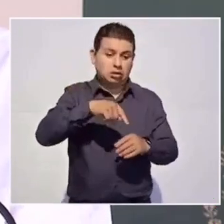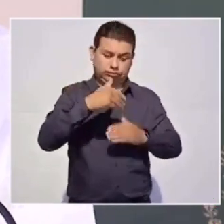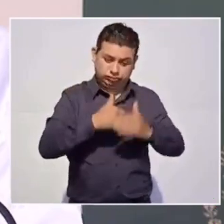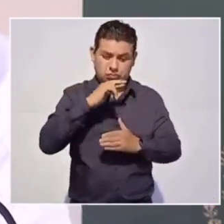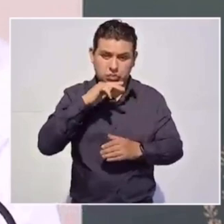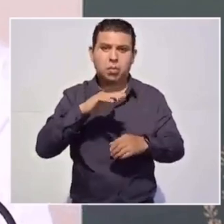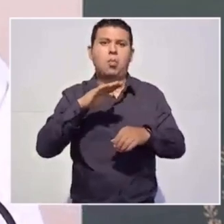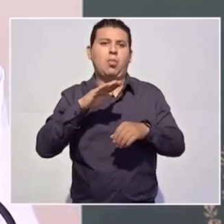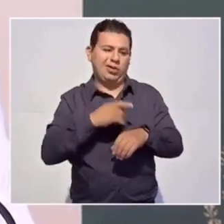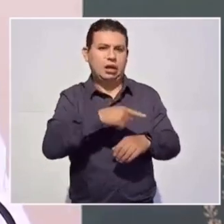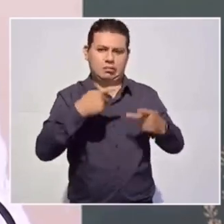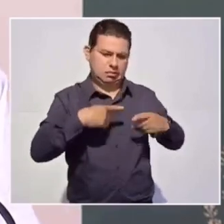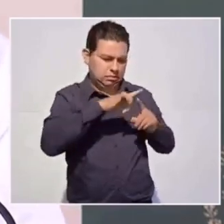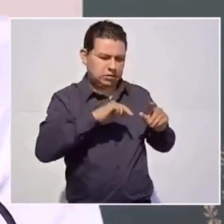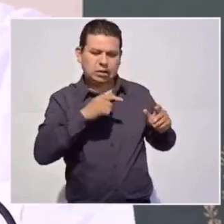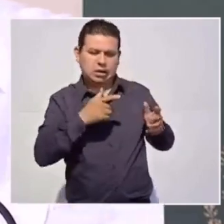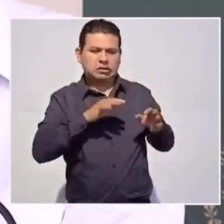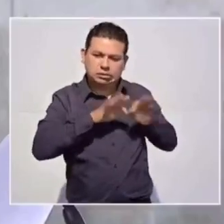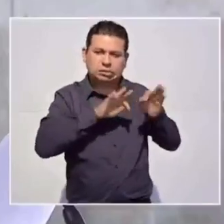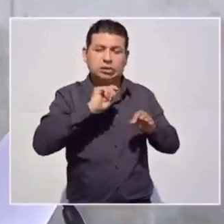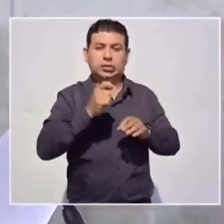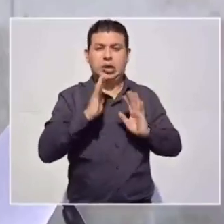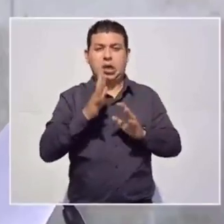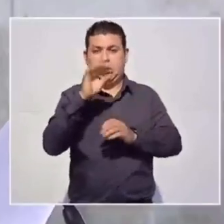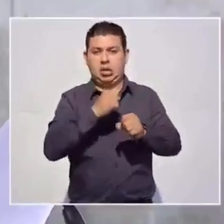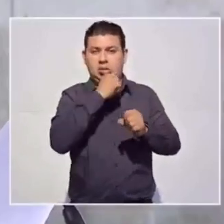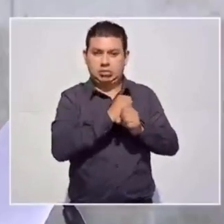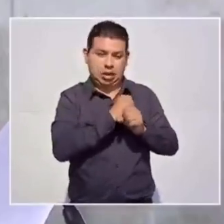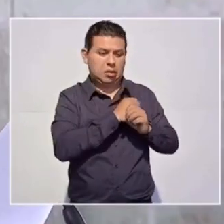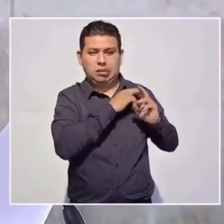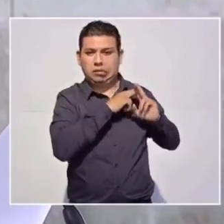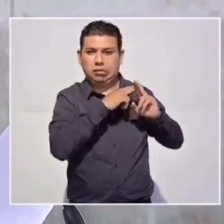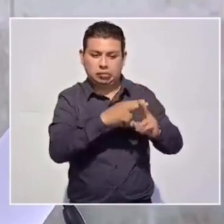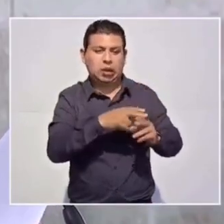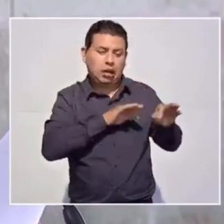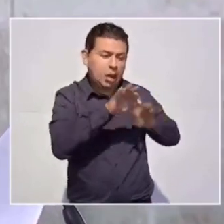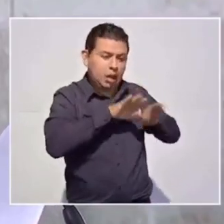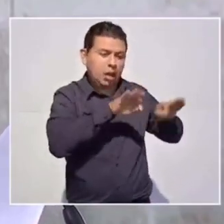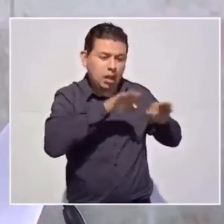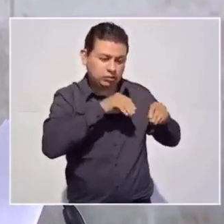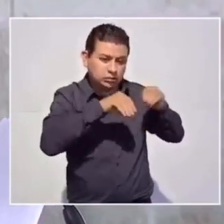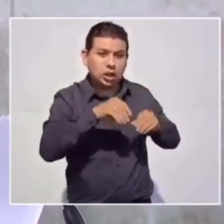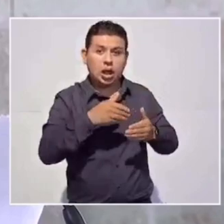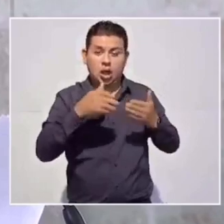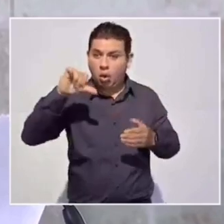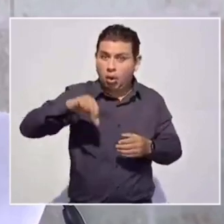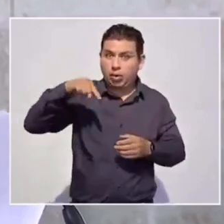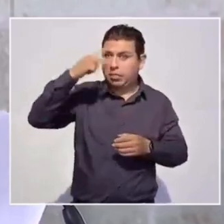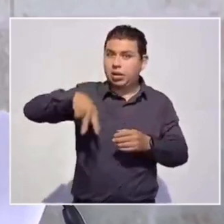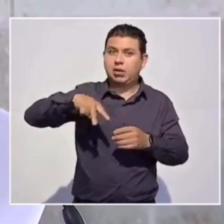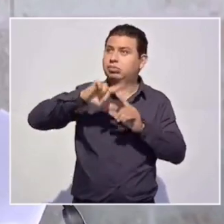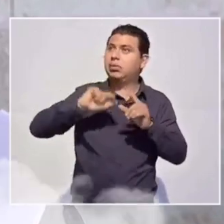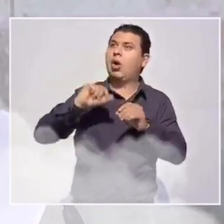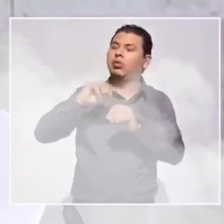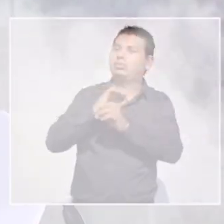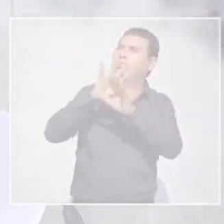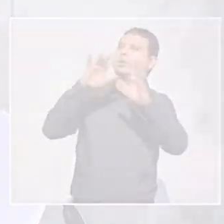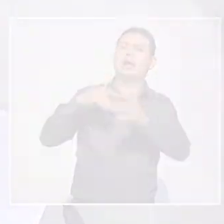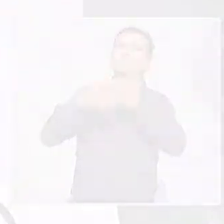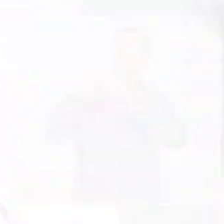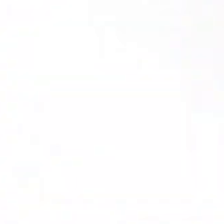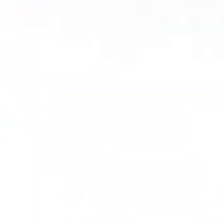Tras una noche neoliberal de cuatro décadas, nuestro país vive hoy una primavera política y social